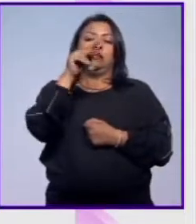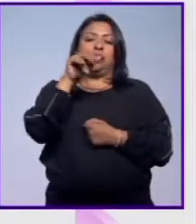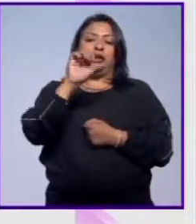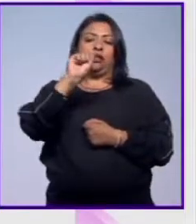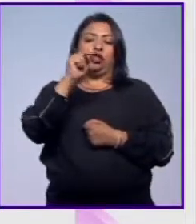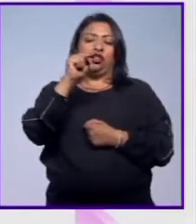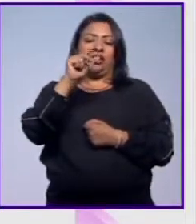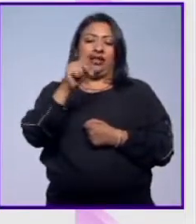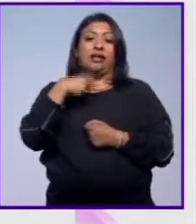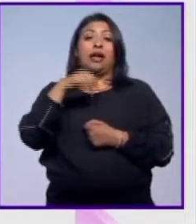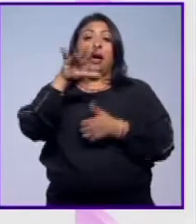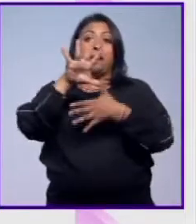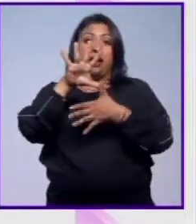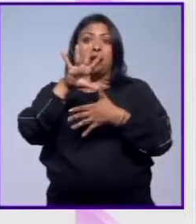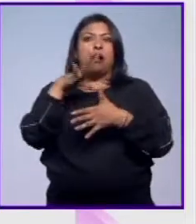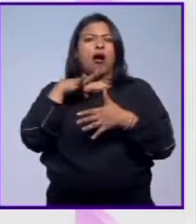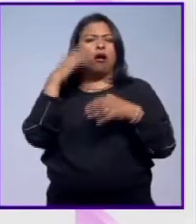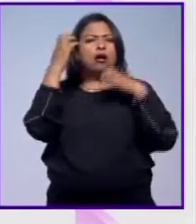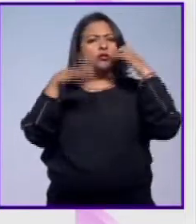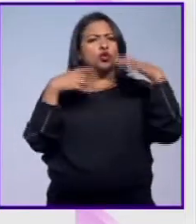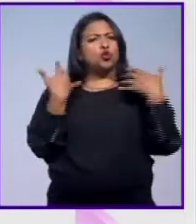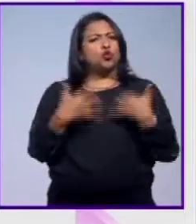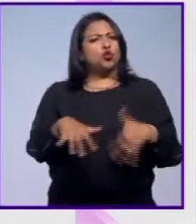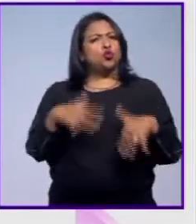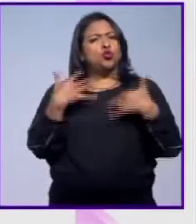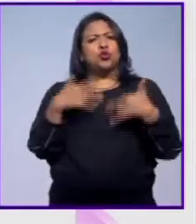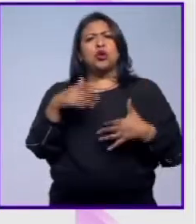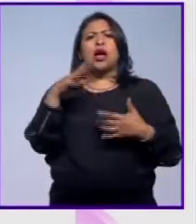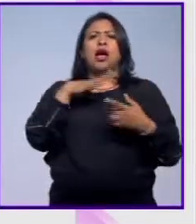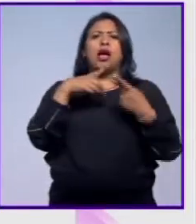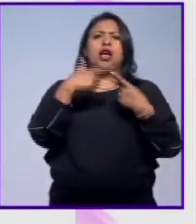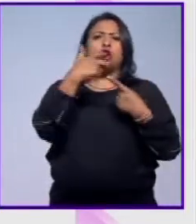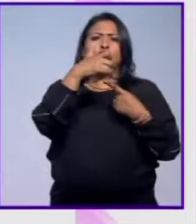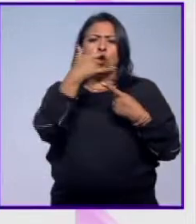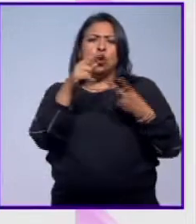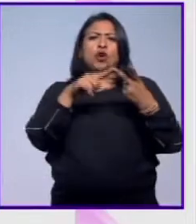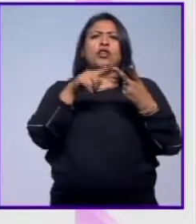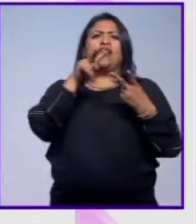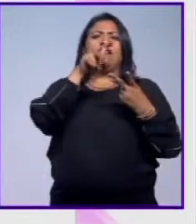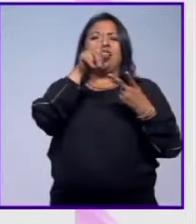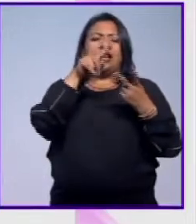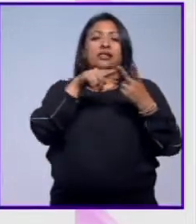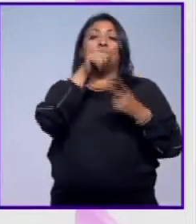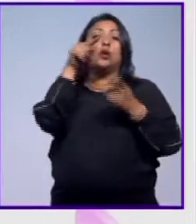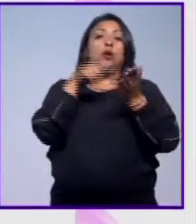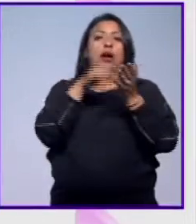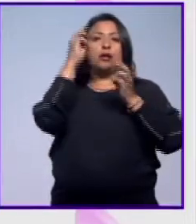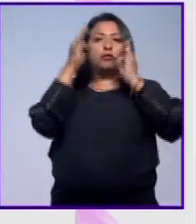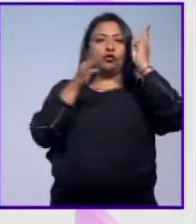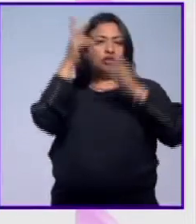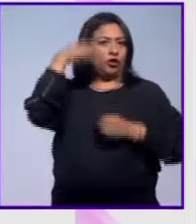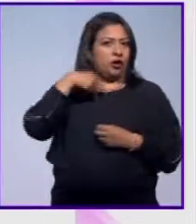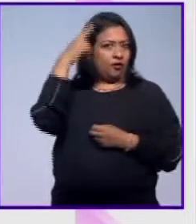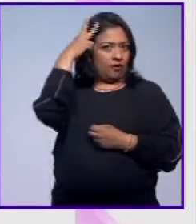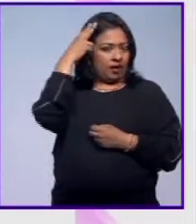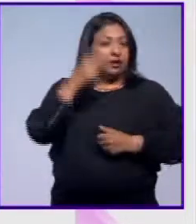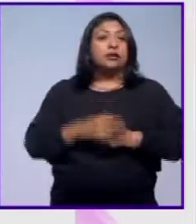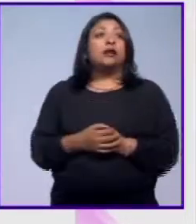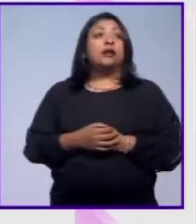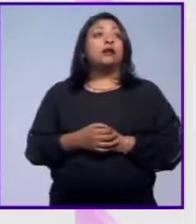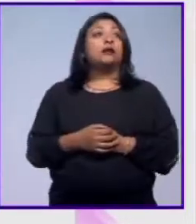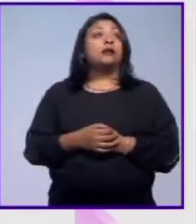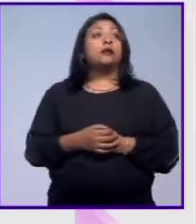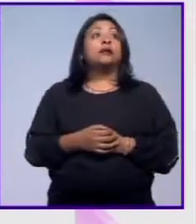America presenta una súper exposición. Imagínense, hay Goyas, hay Velázquez en el Museo del Palacio de Bellas Artes. Está